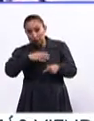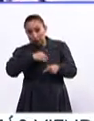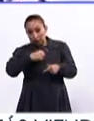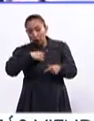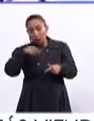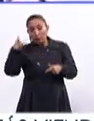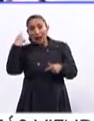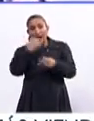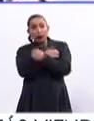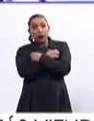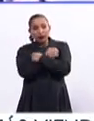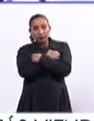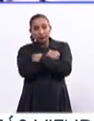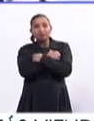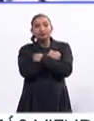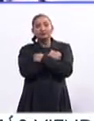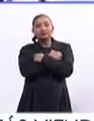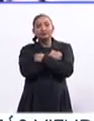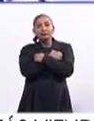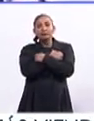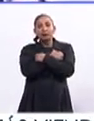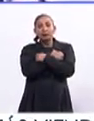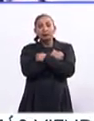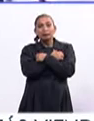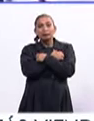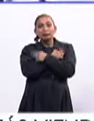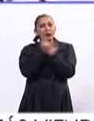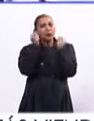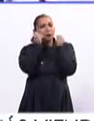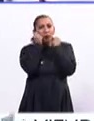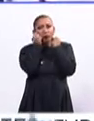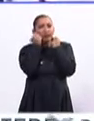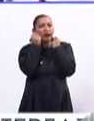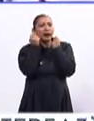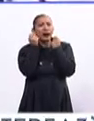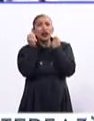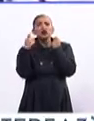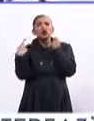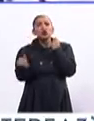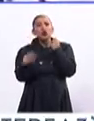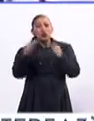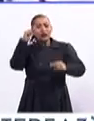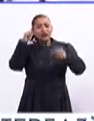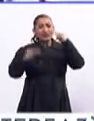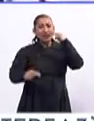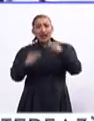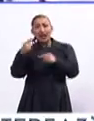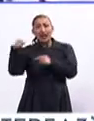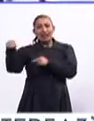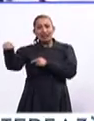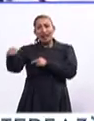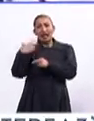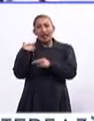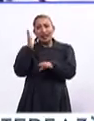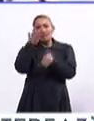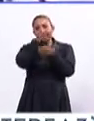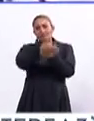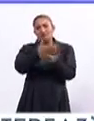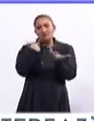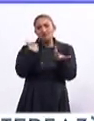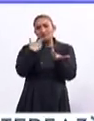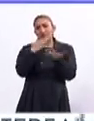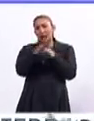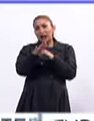derechos educativos, que es una educación, no importa en realidad el estatus migratorio, tienes que educar a la población.